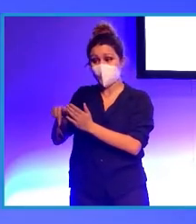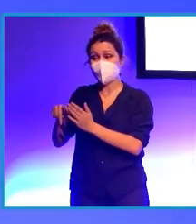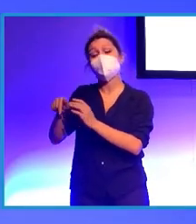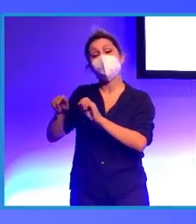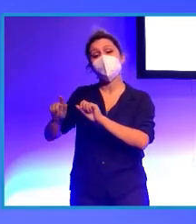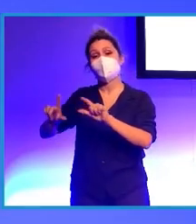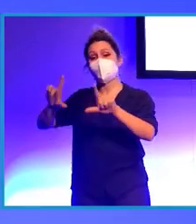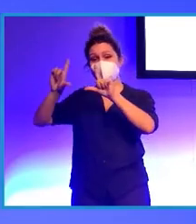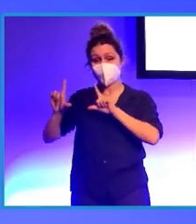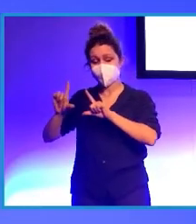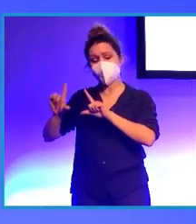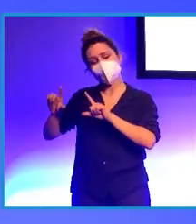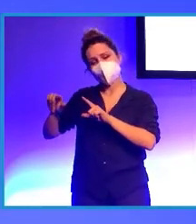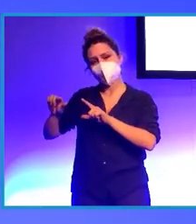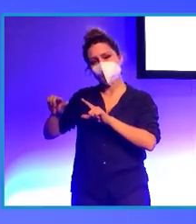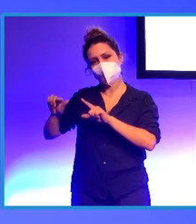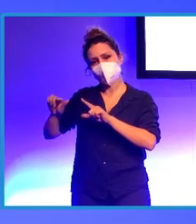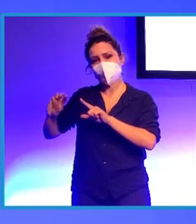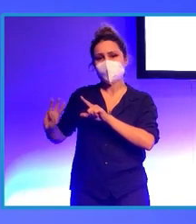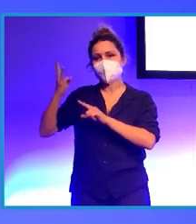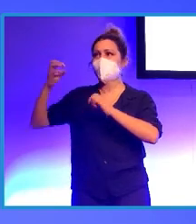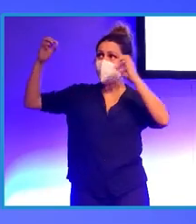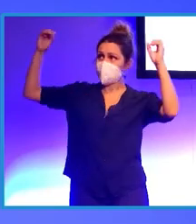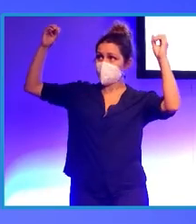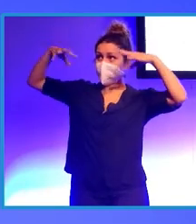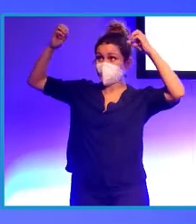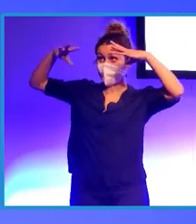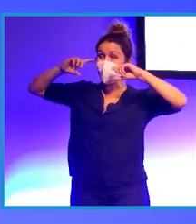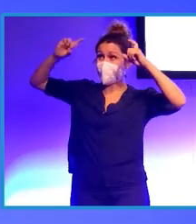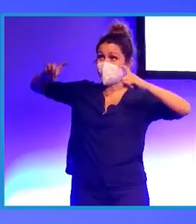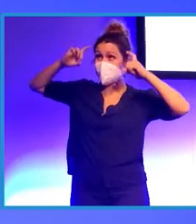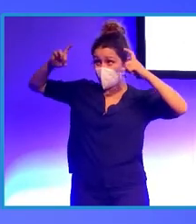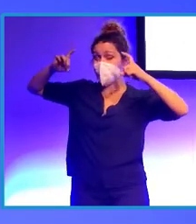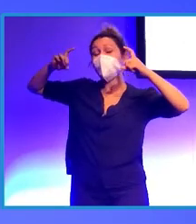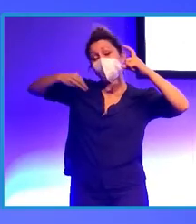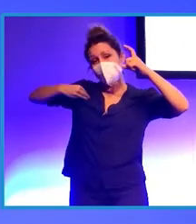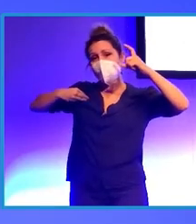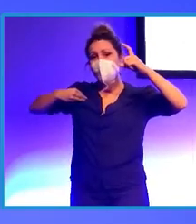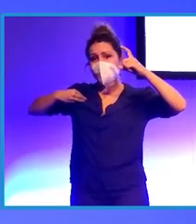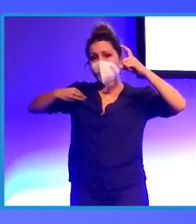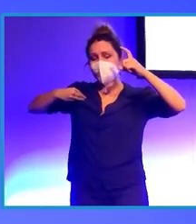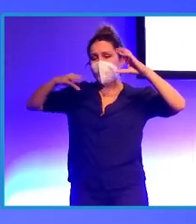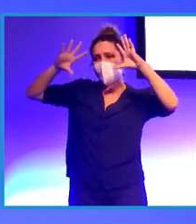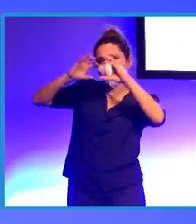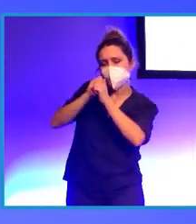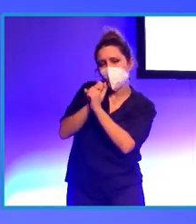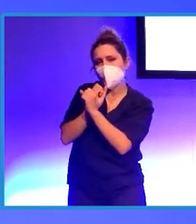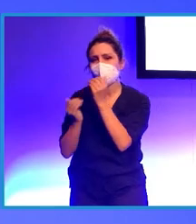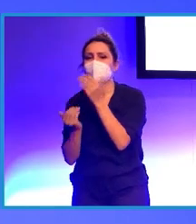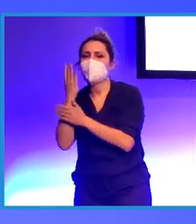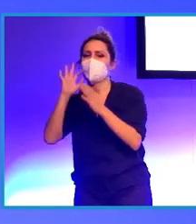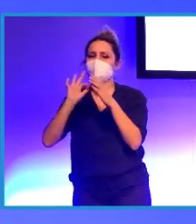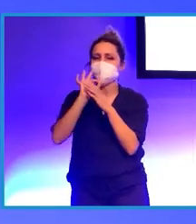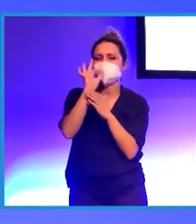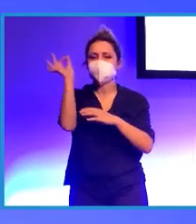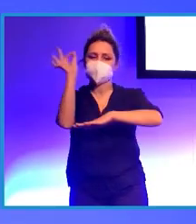o iluminación intentando representar la realidad, ya sea de noche, de día, atardecer,